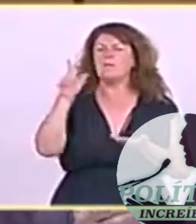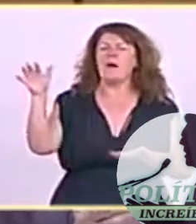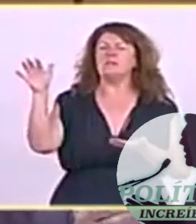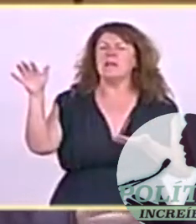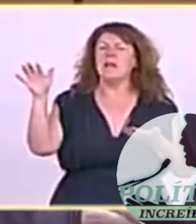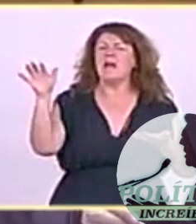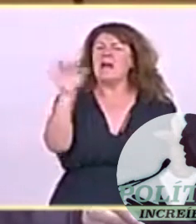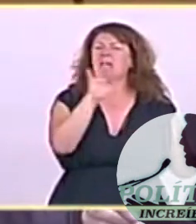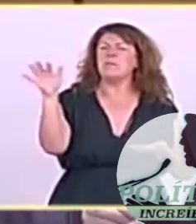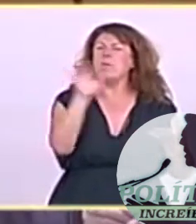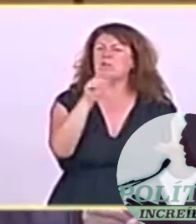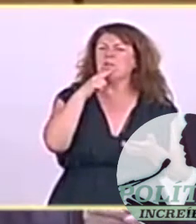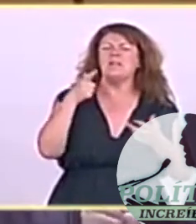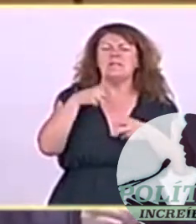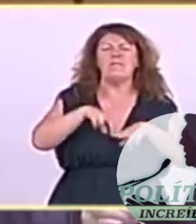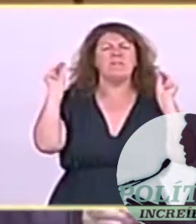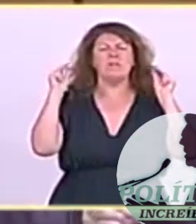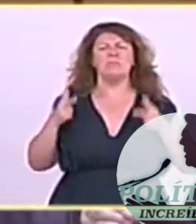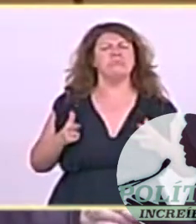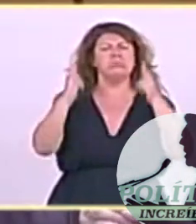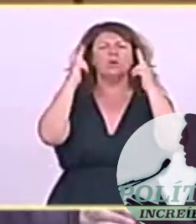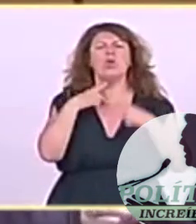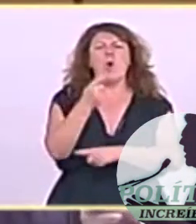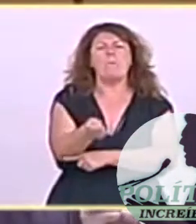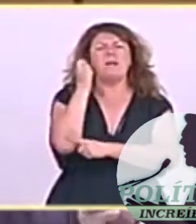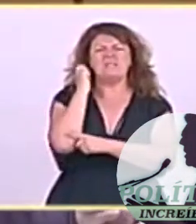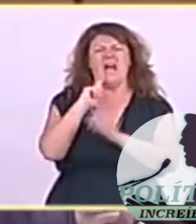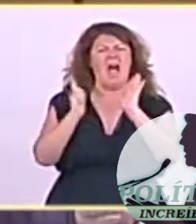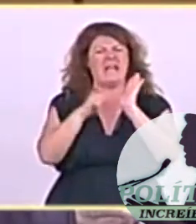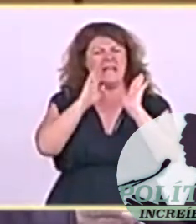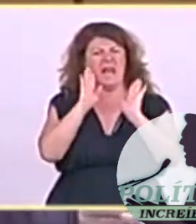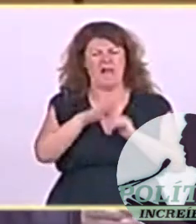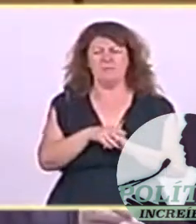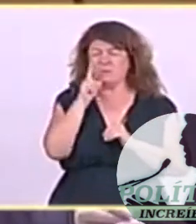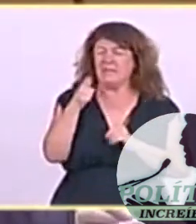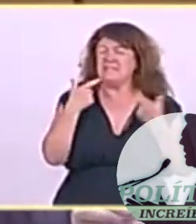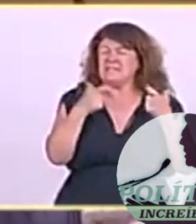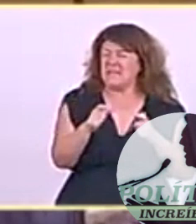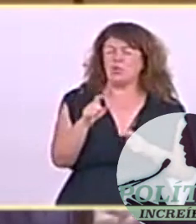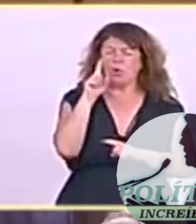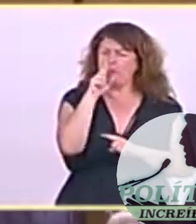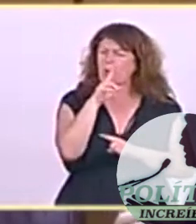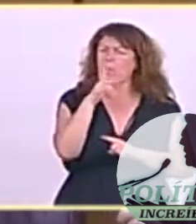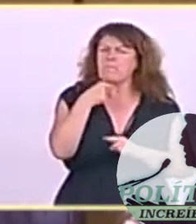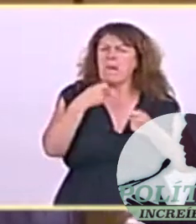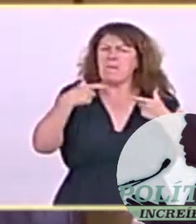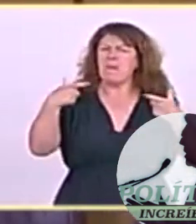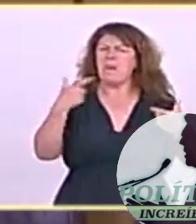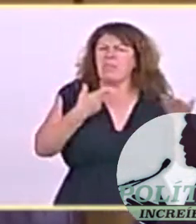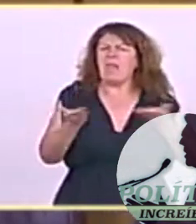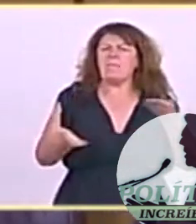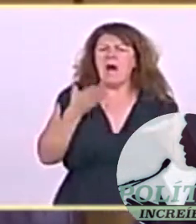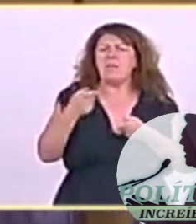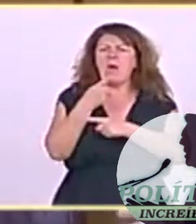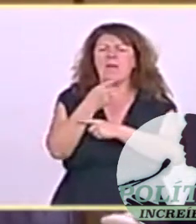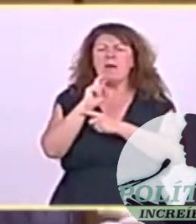Hay preocupación en el sector porque cada vez que somos más en el mundo, cada vez hay más demanda de los productos pesqueros y teniendo en cuenta que en la mayoría de